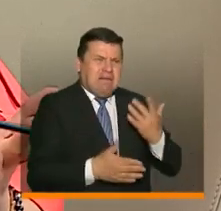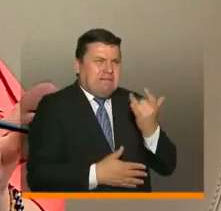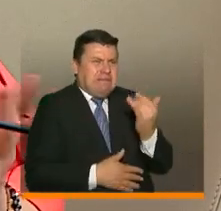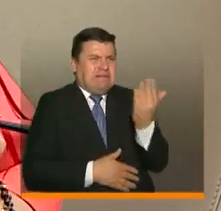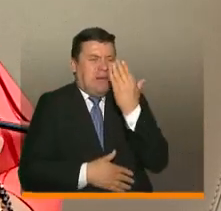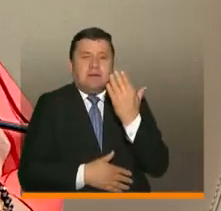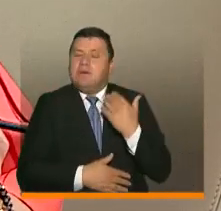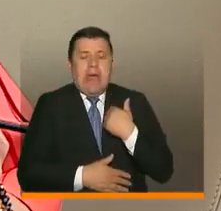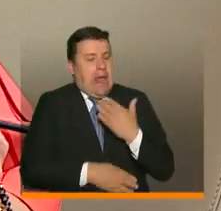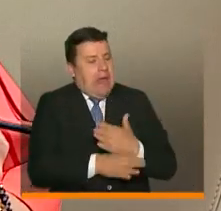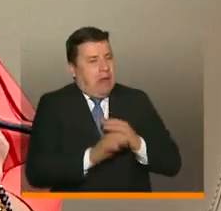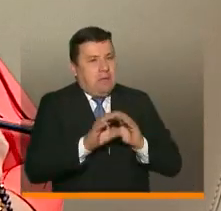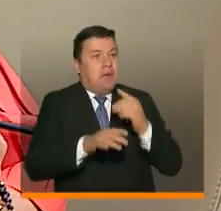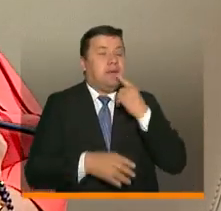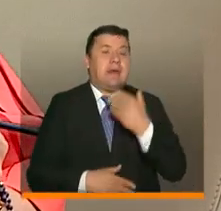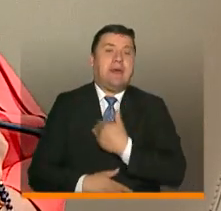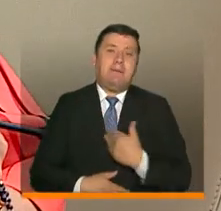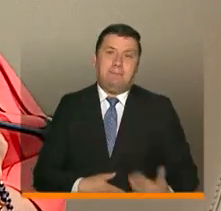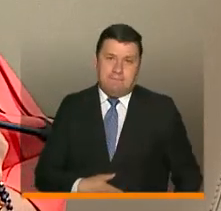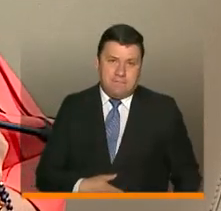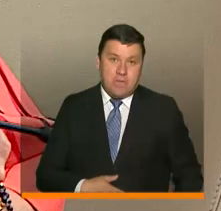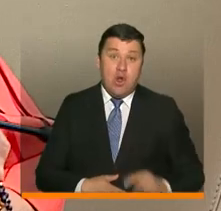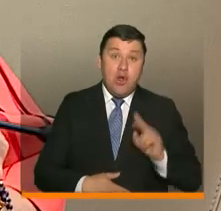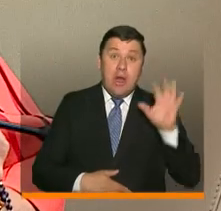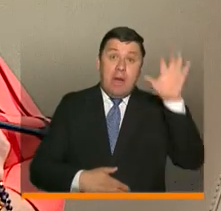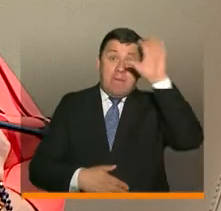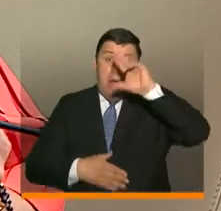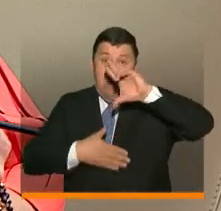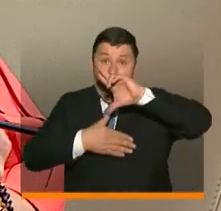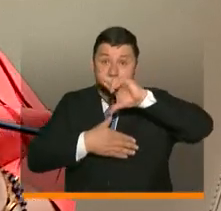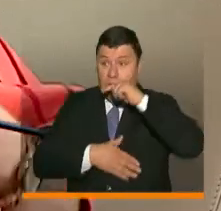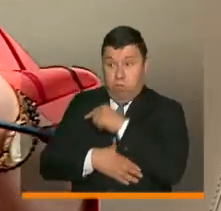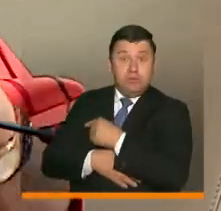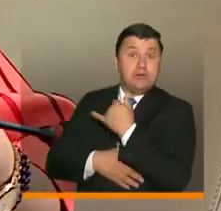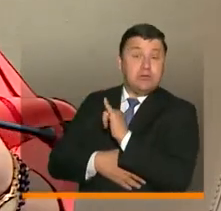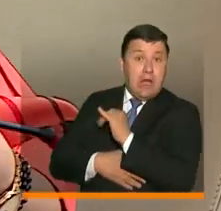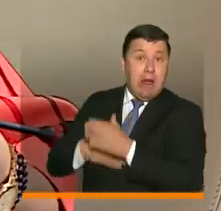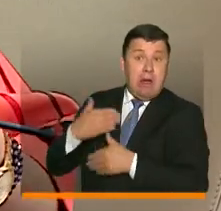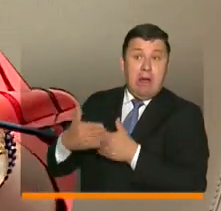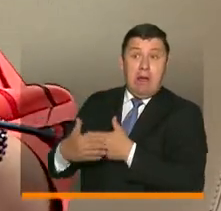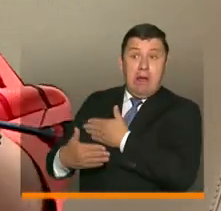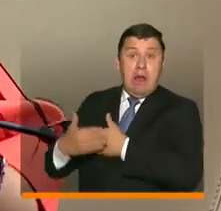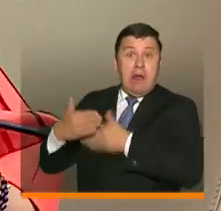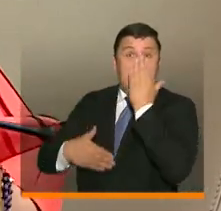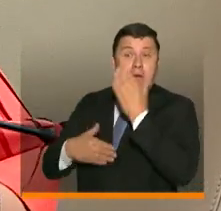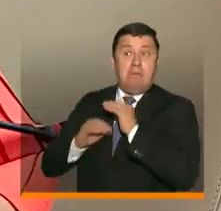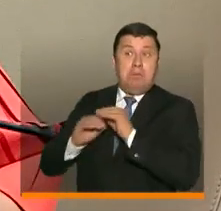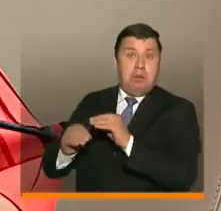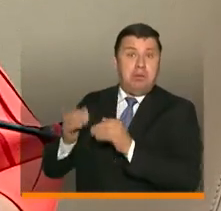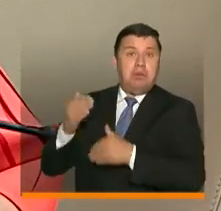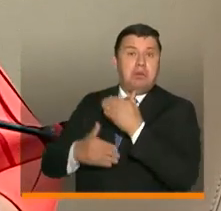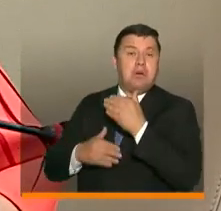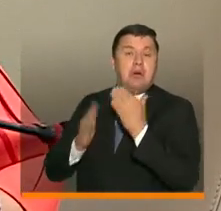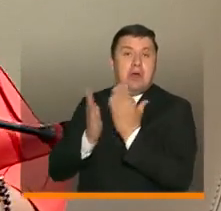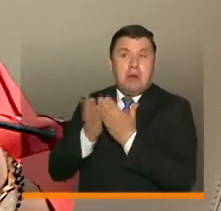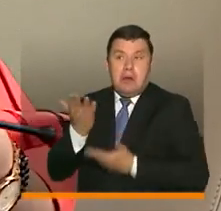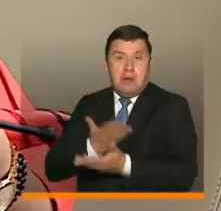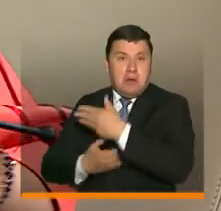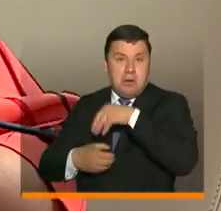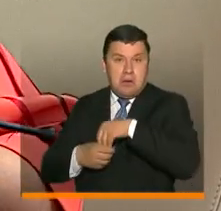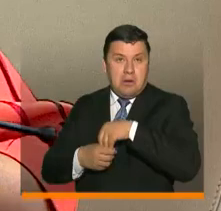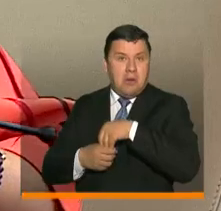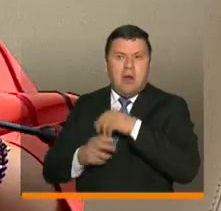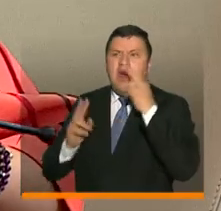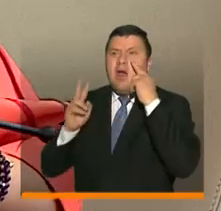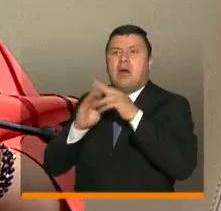como bien lo decía el presidente, en otros países de América Latina incluso han iniciado o han anunciado iniciar procesos de alternancia, pero no